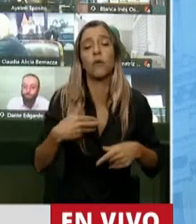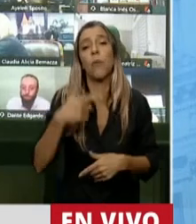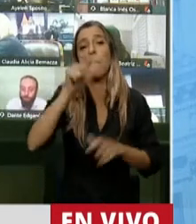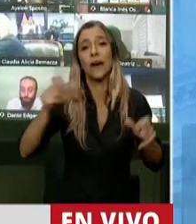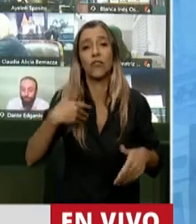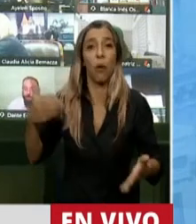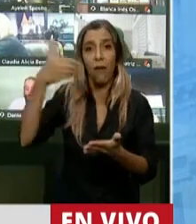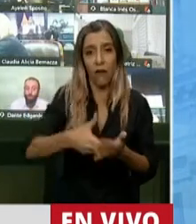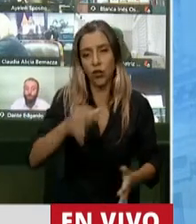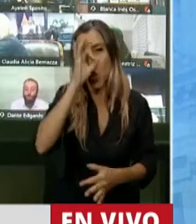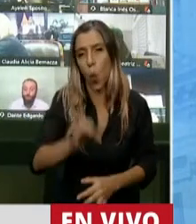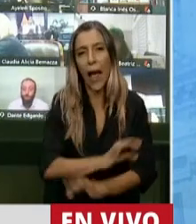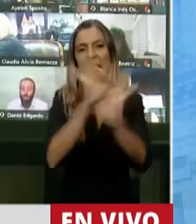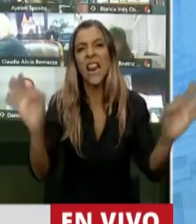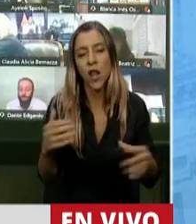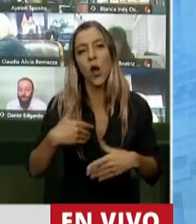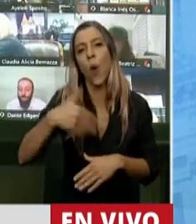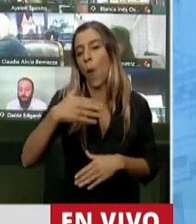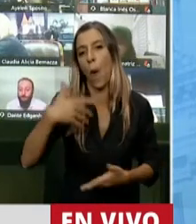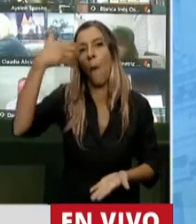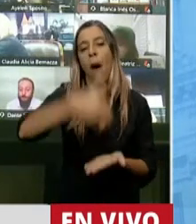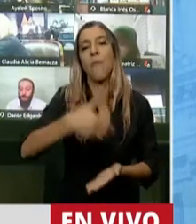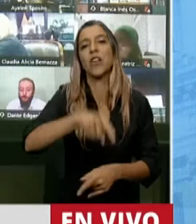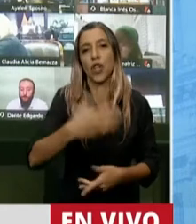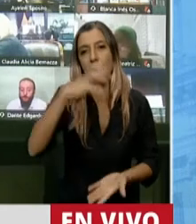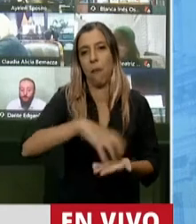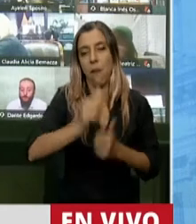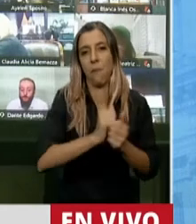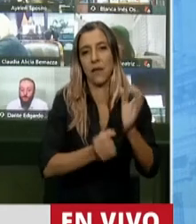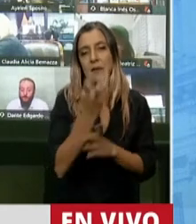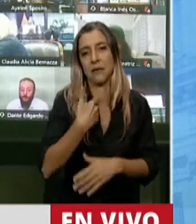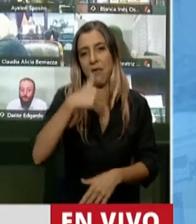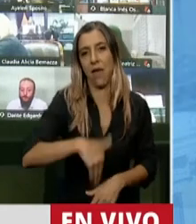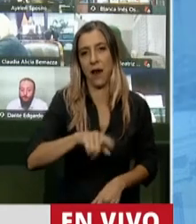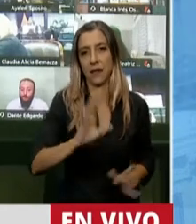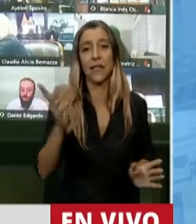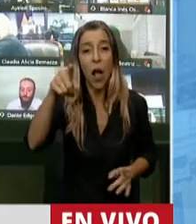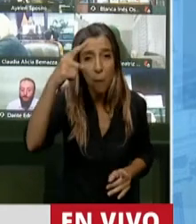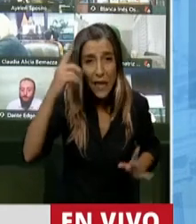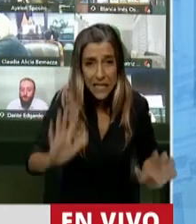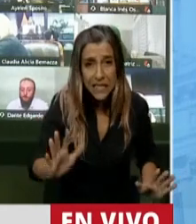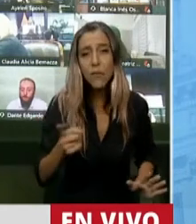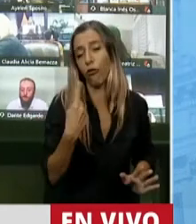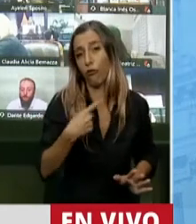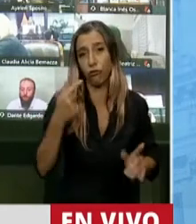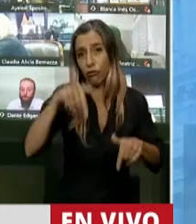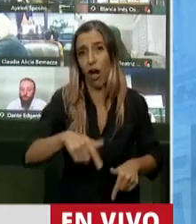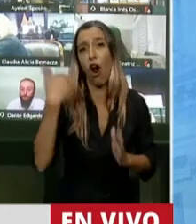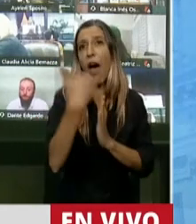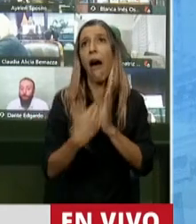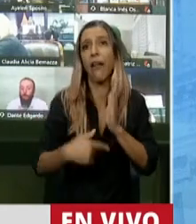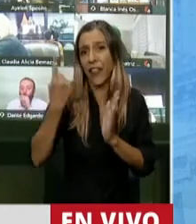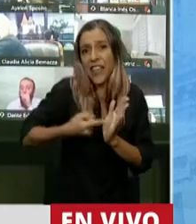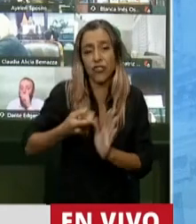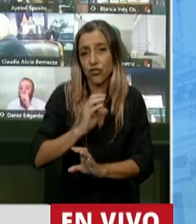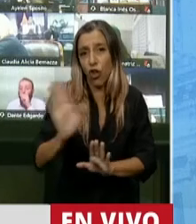señal. Porque lo que estamos dando es señales. ¿O usted piensa, señor Presidente, que va a haber algún empresario, va a